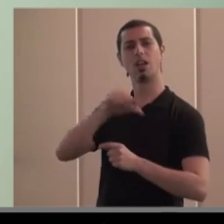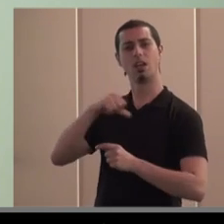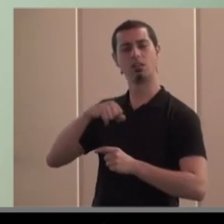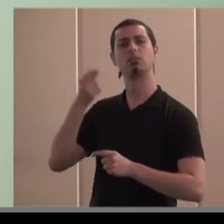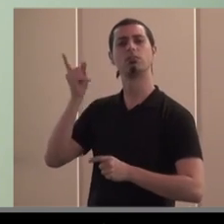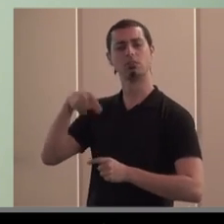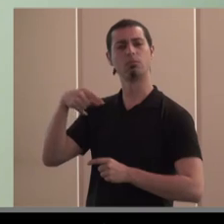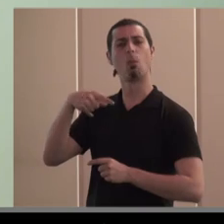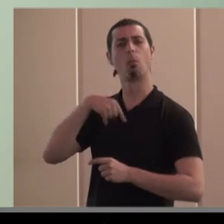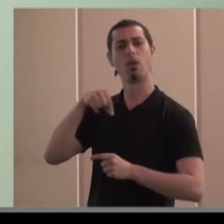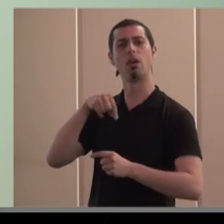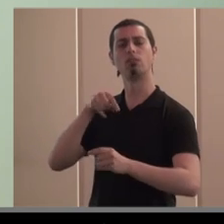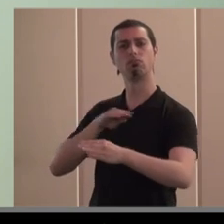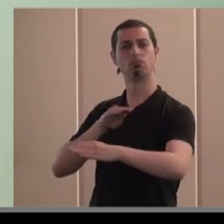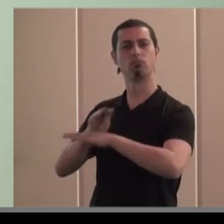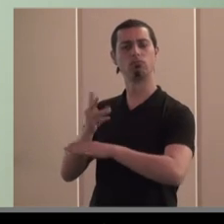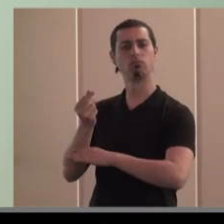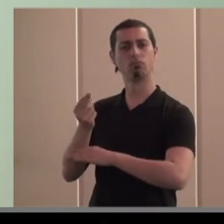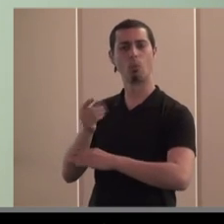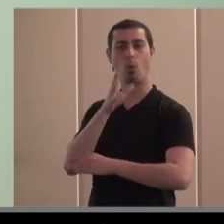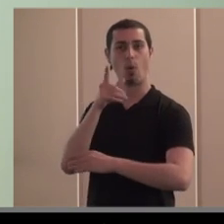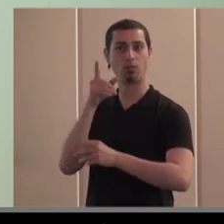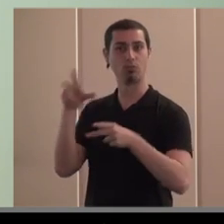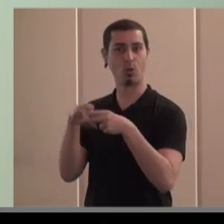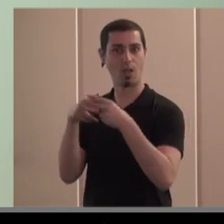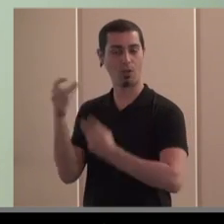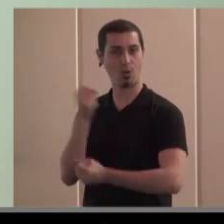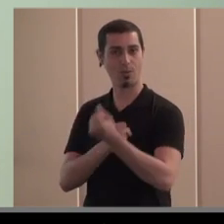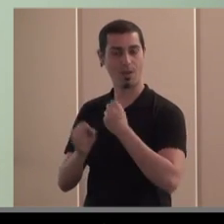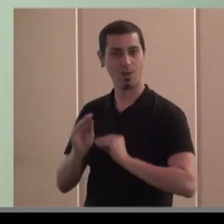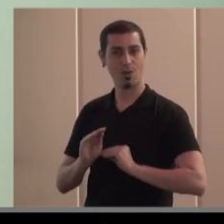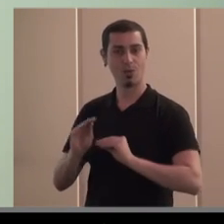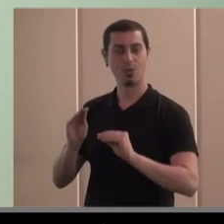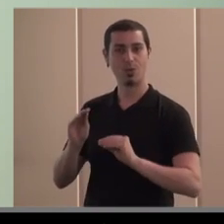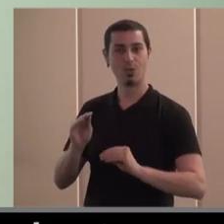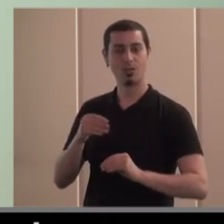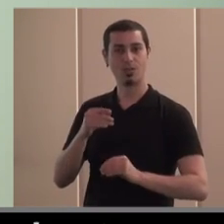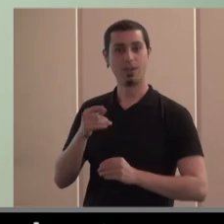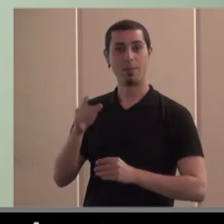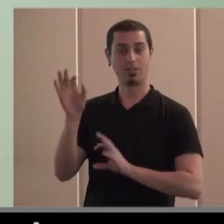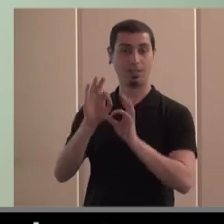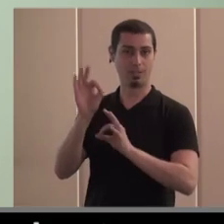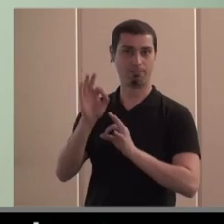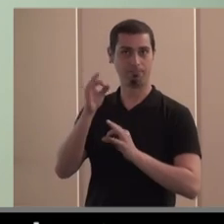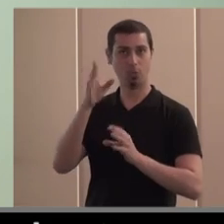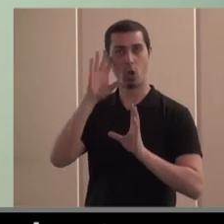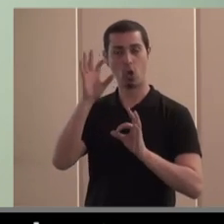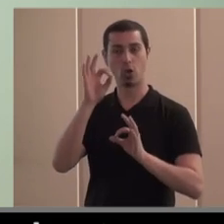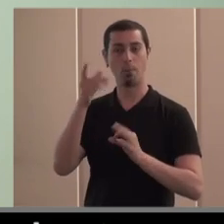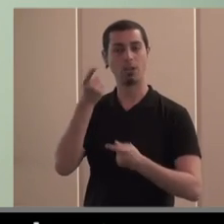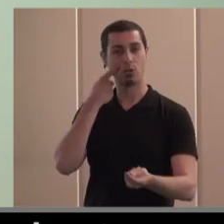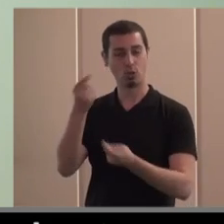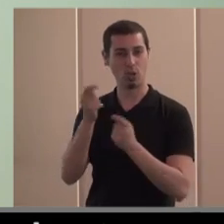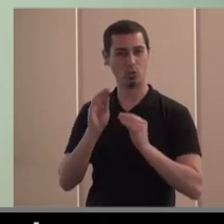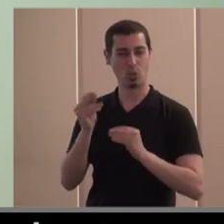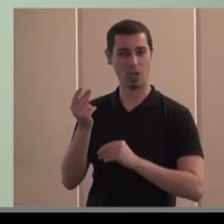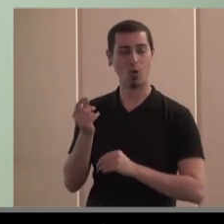dejar a un fondo de emprendimiento social parte de su dinero recibir un interés razonable estar controlado y garantizado